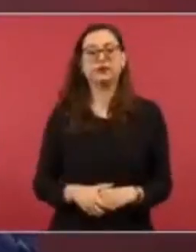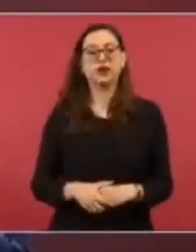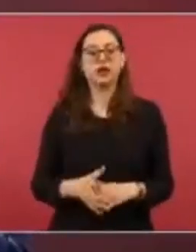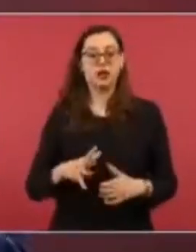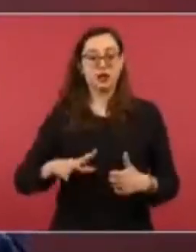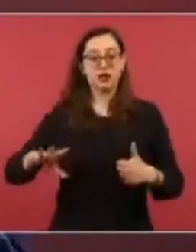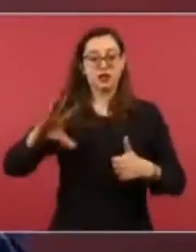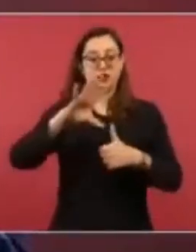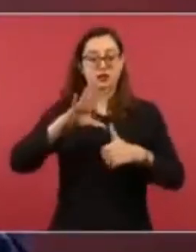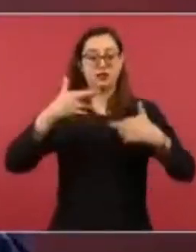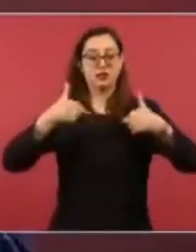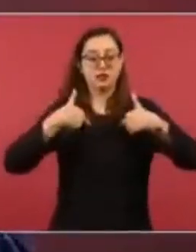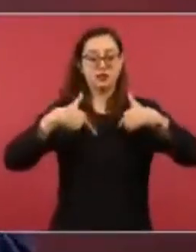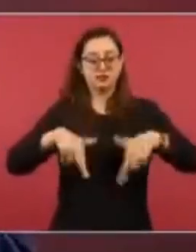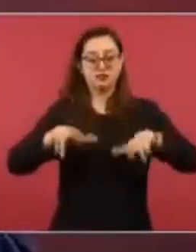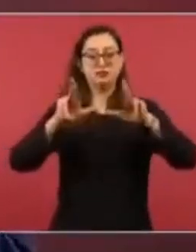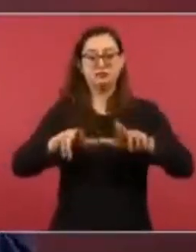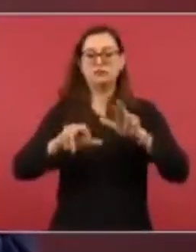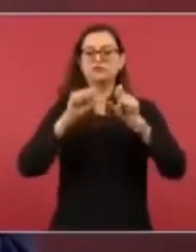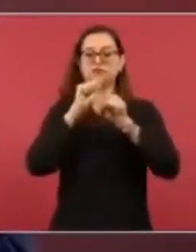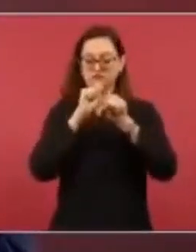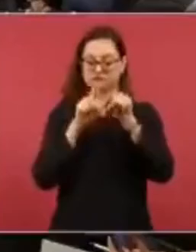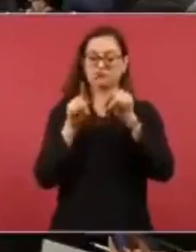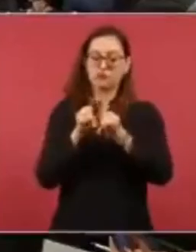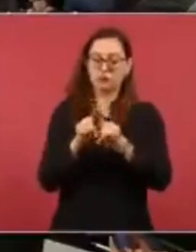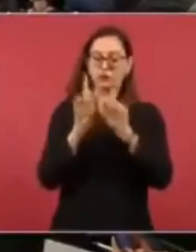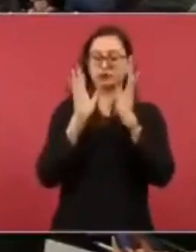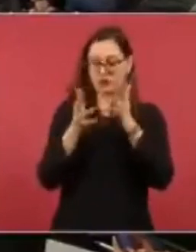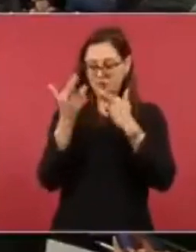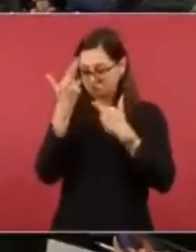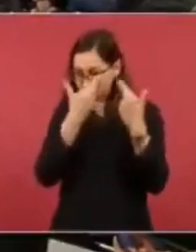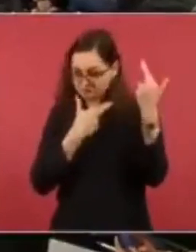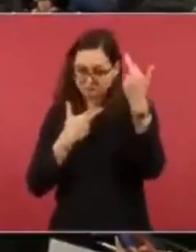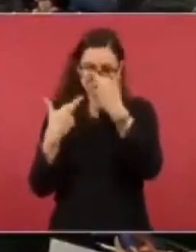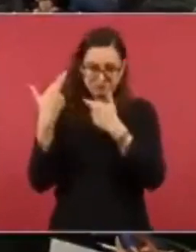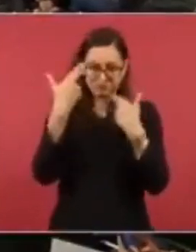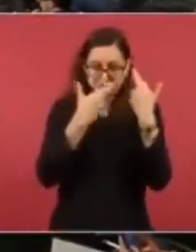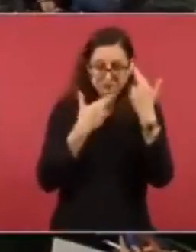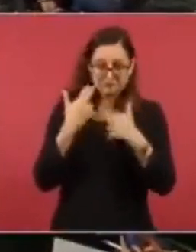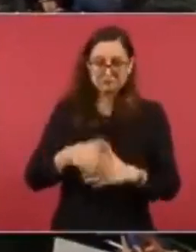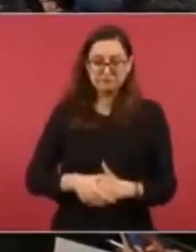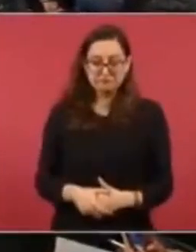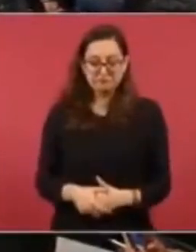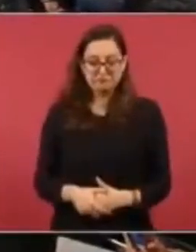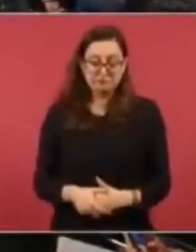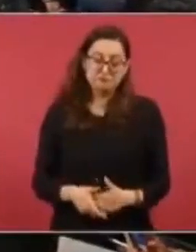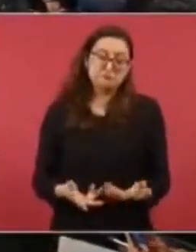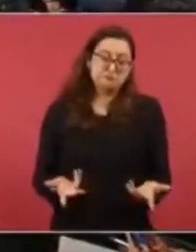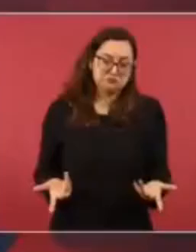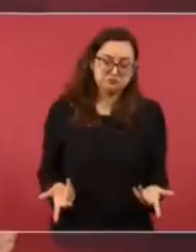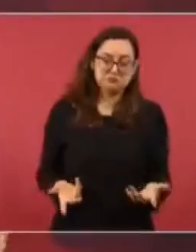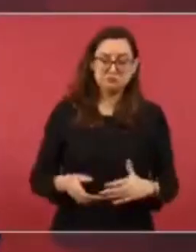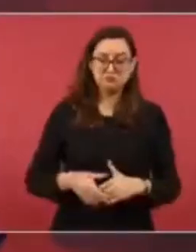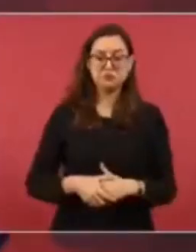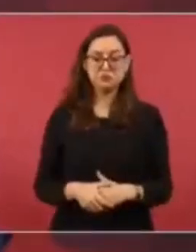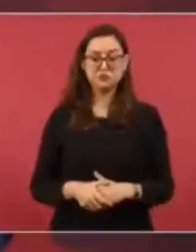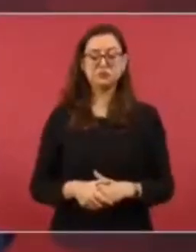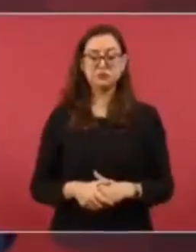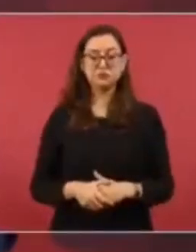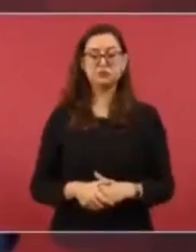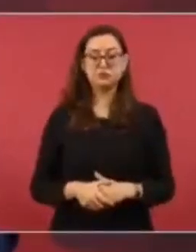del Norte ya está viendo este asunto. Y sí, lo vamos a